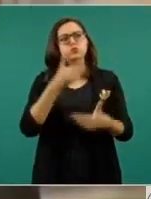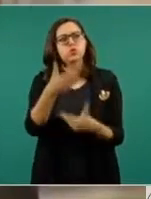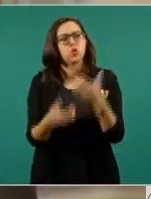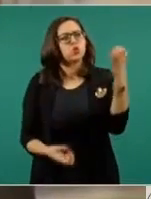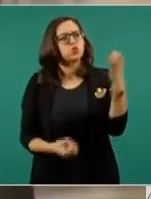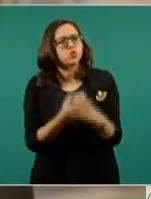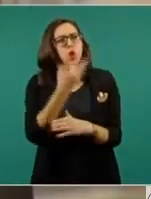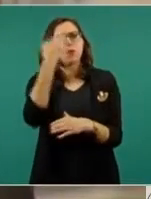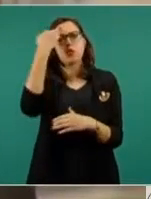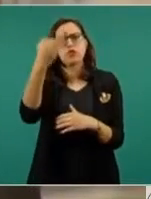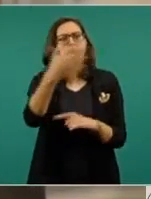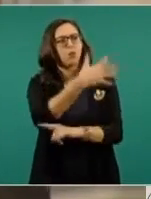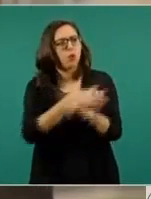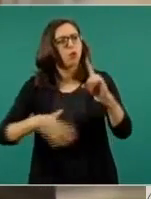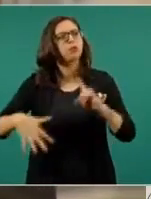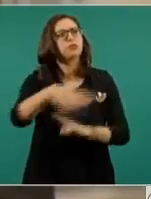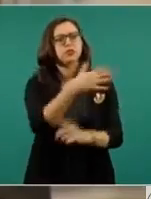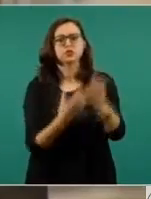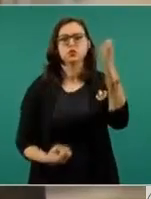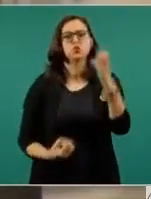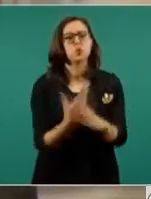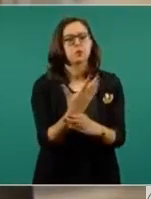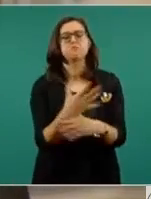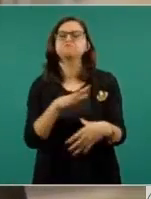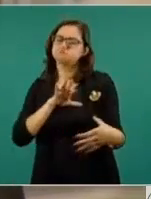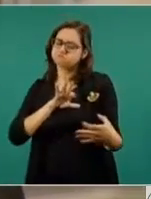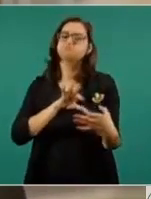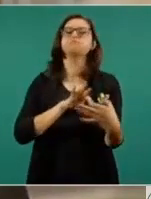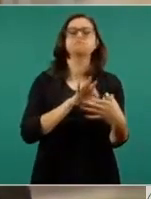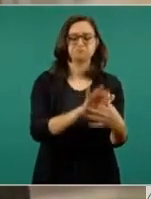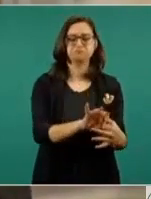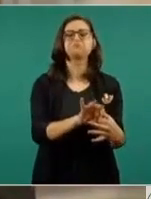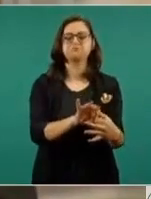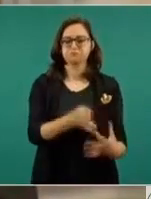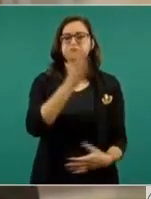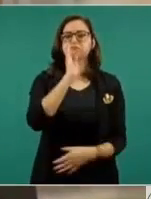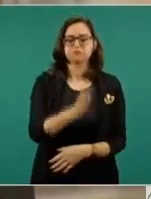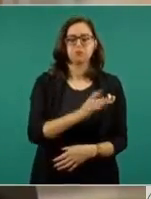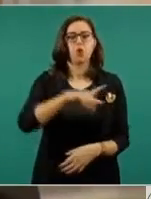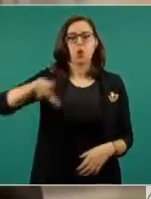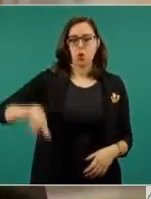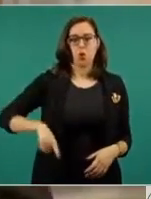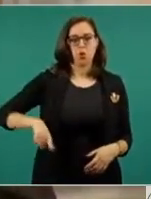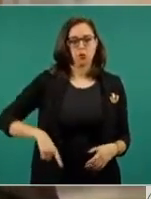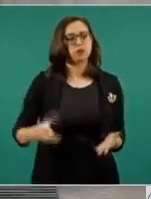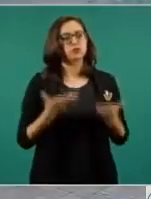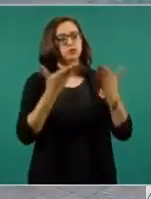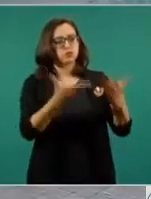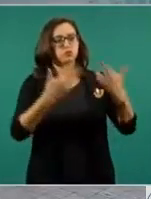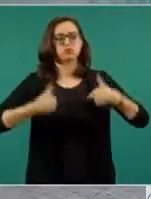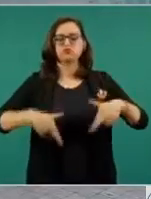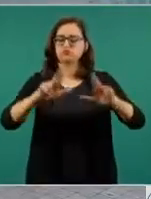actuales y al contexto de nuestro país, respaldando firmemente al gobierno que usted representa.